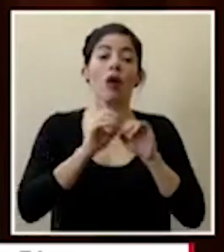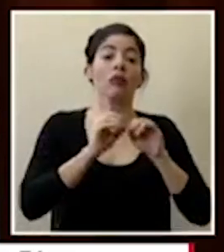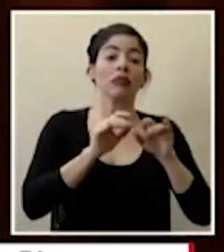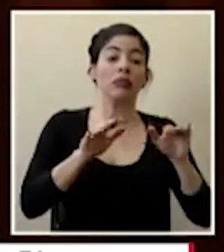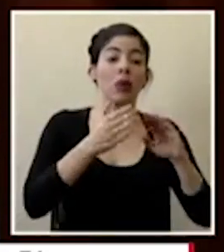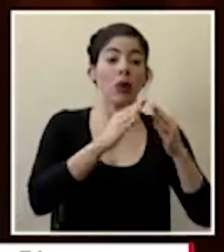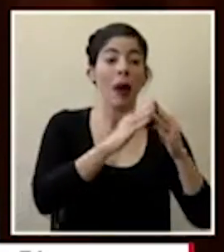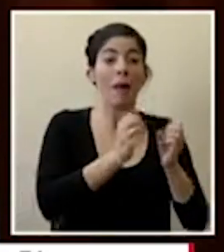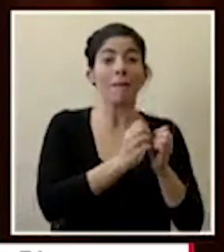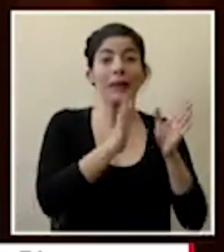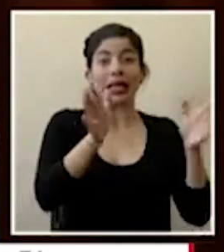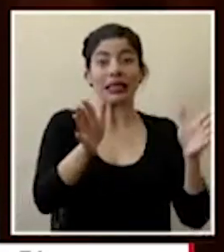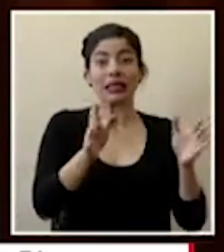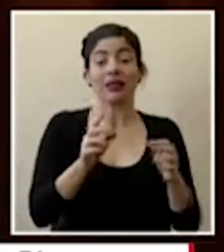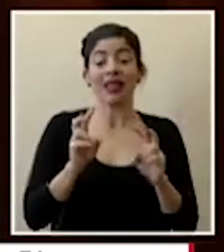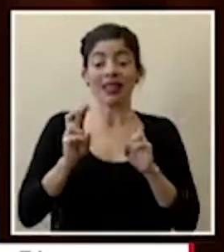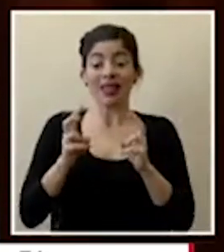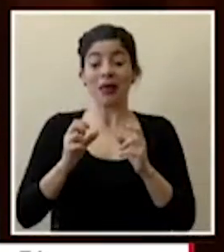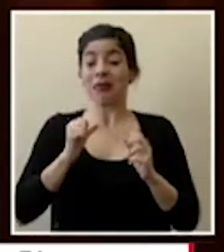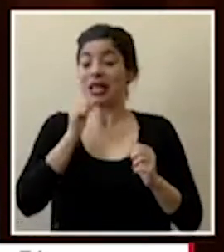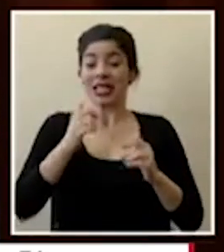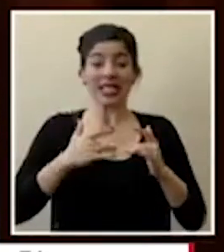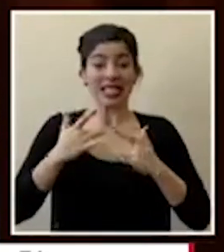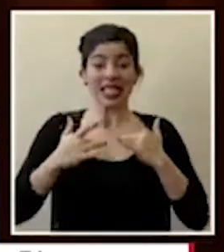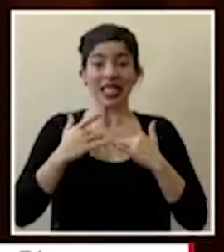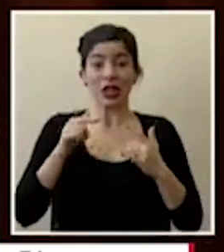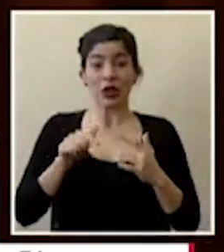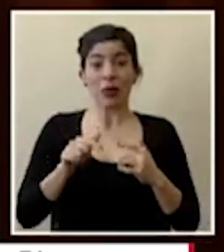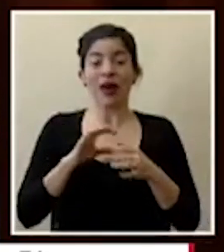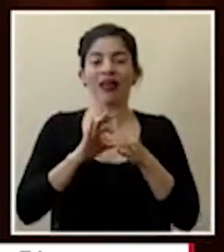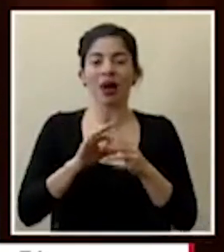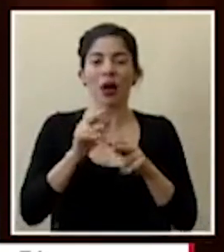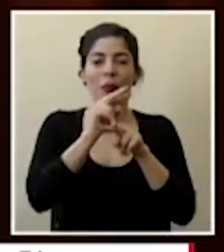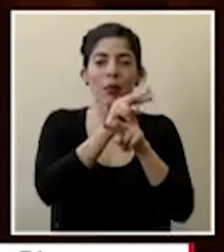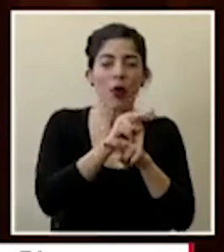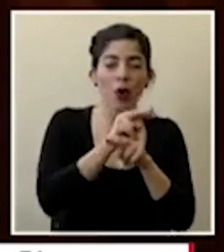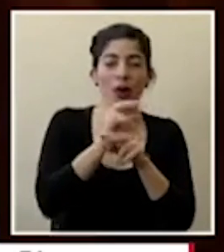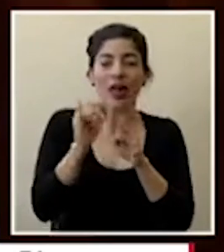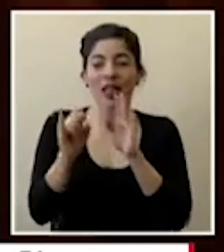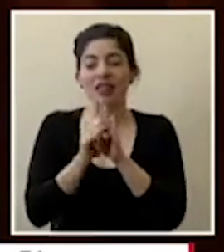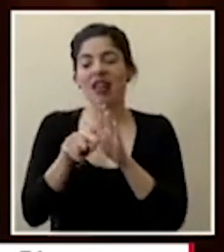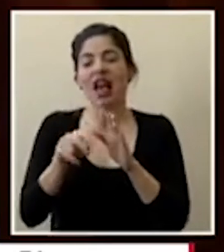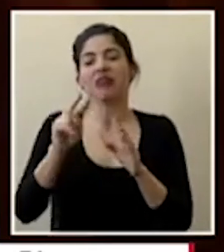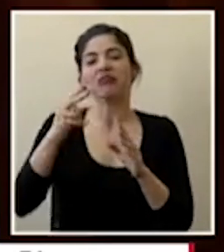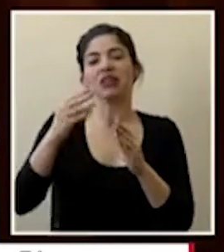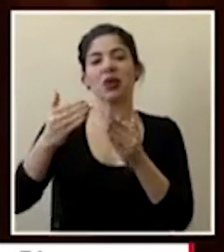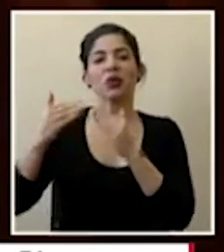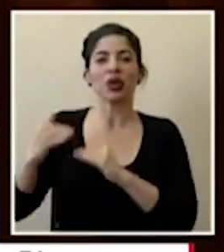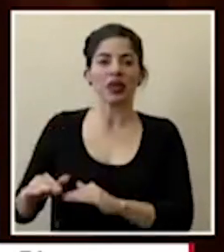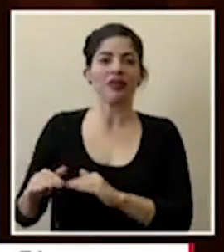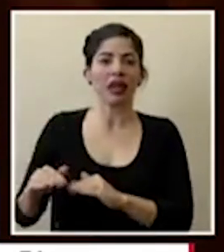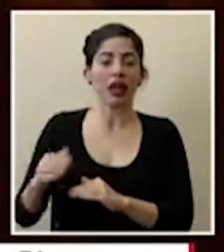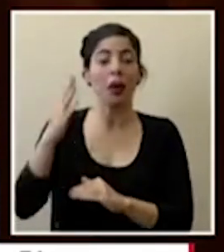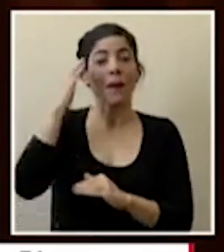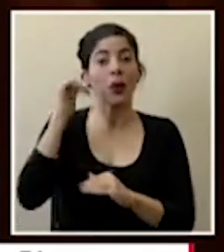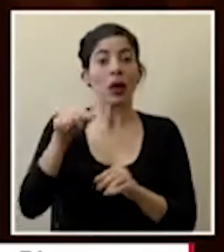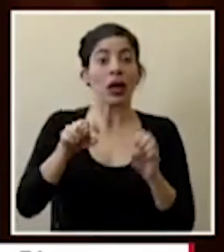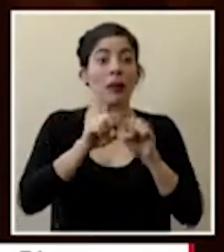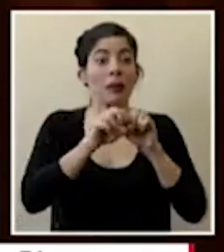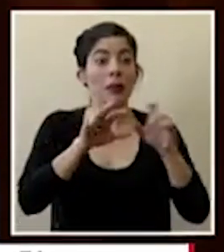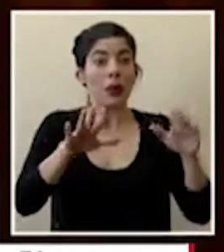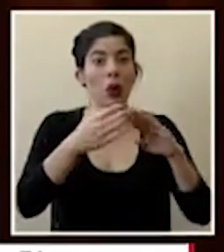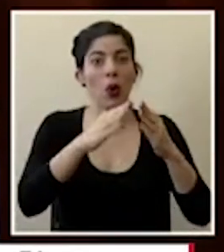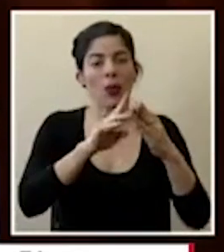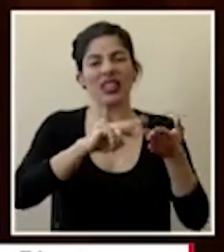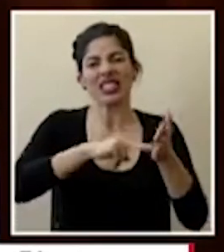los asintomáticos ya pasa en el sentido del monitoreo y la identificación pasa un segundo plano porque ya de la transmisión comunitaria